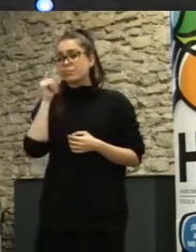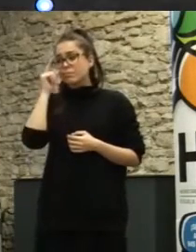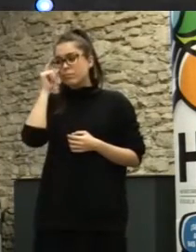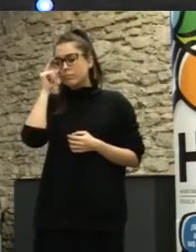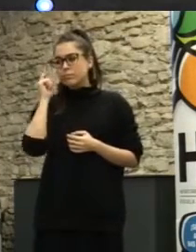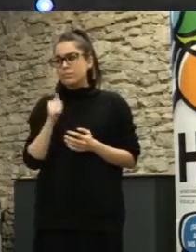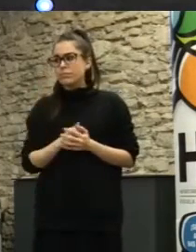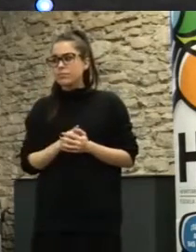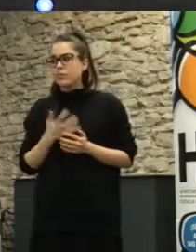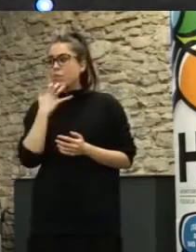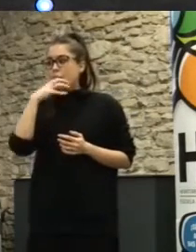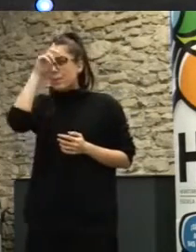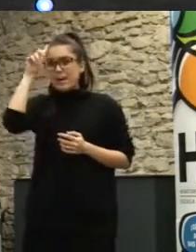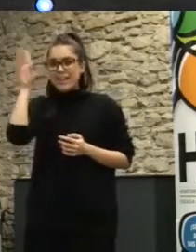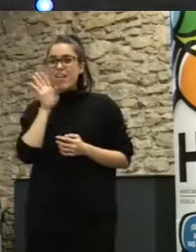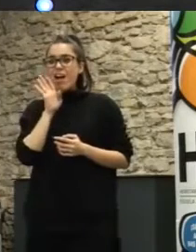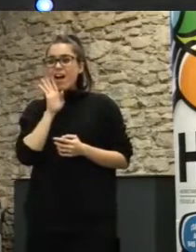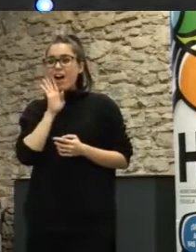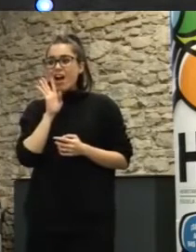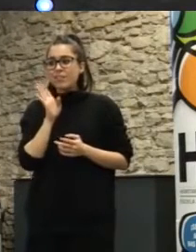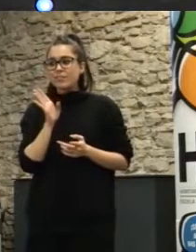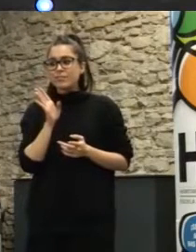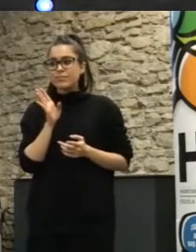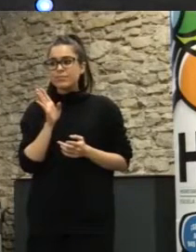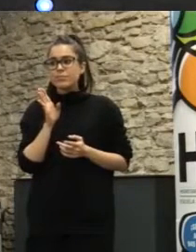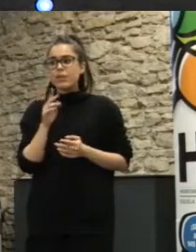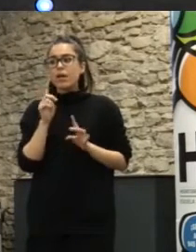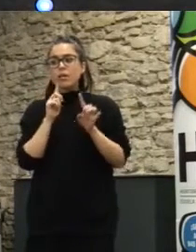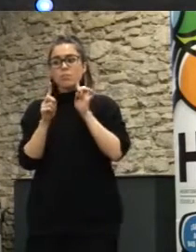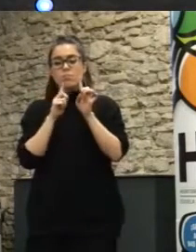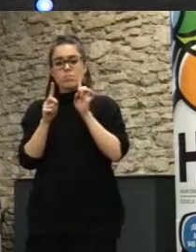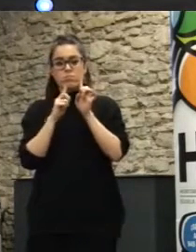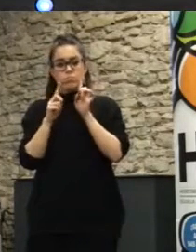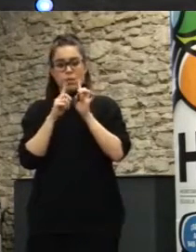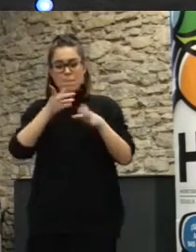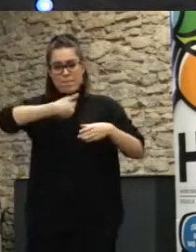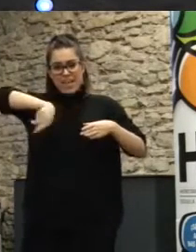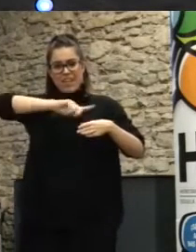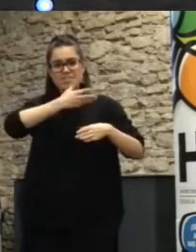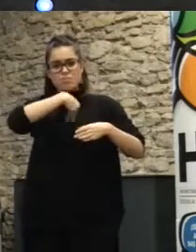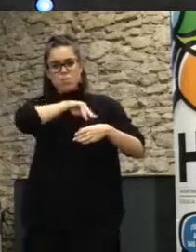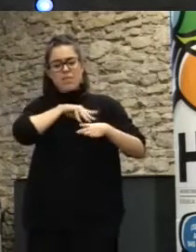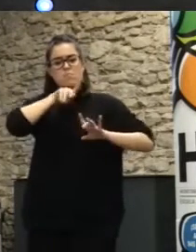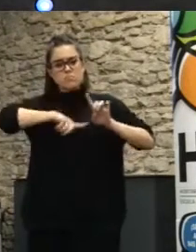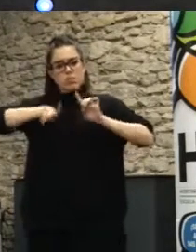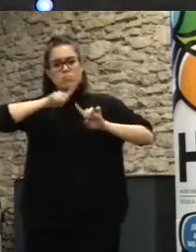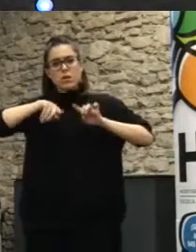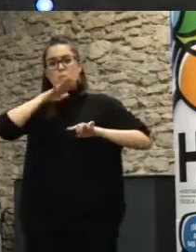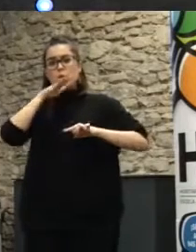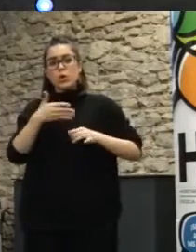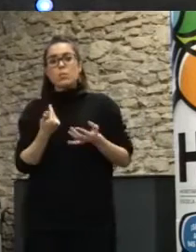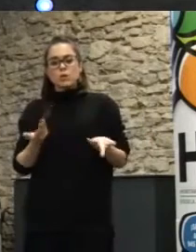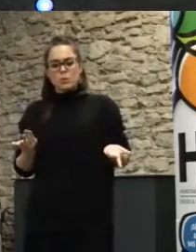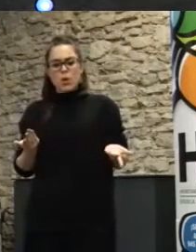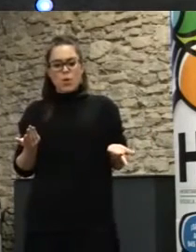como el de Madrid, por ejemplo, hubo quejas en el proceso de Plaza de España porque el proyecto era tan